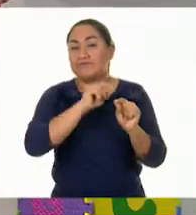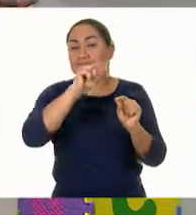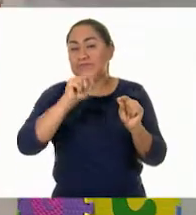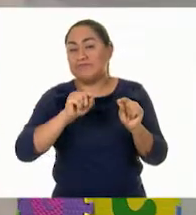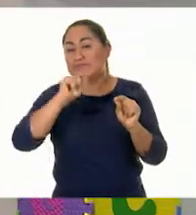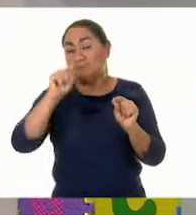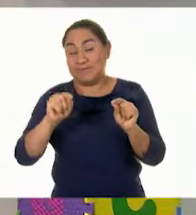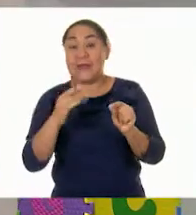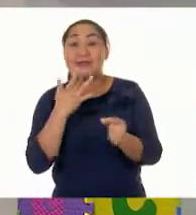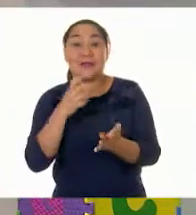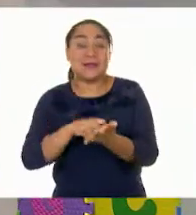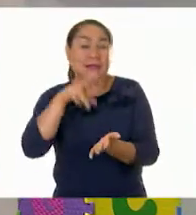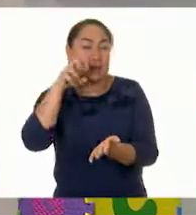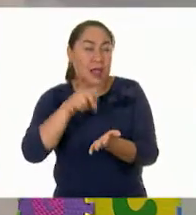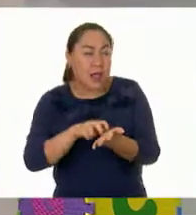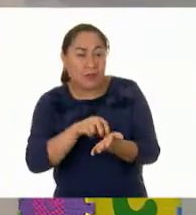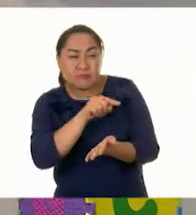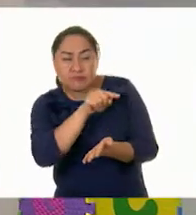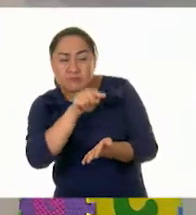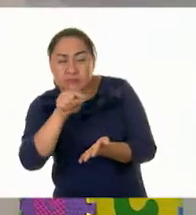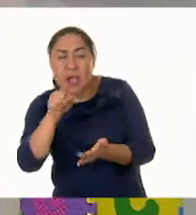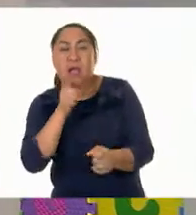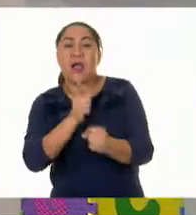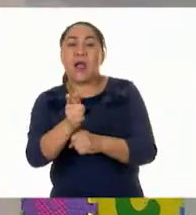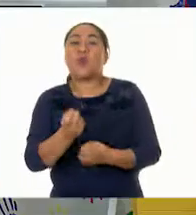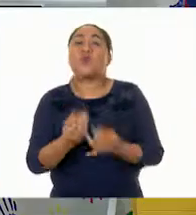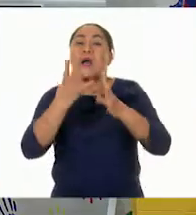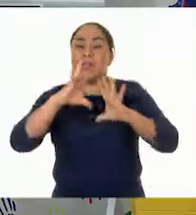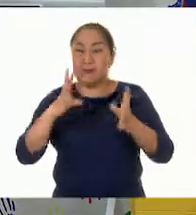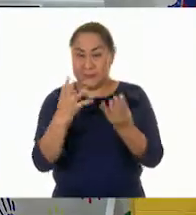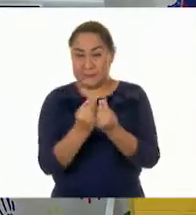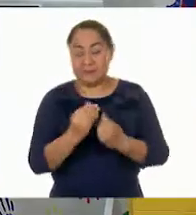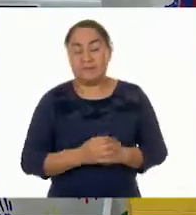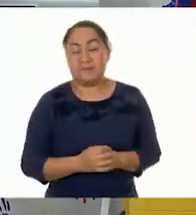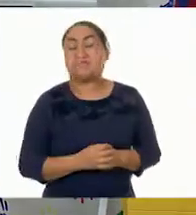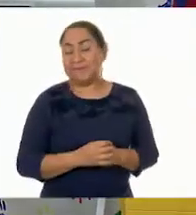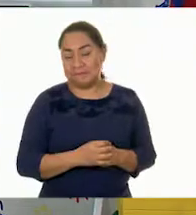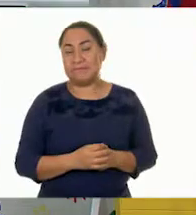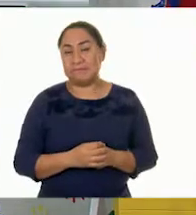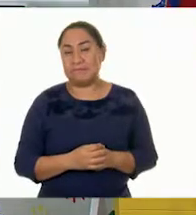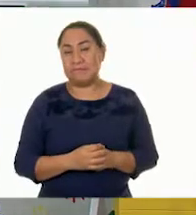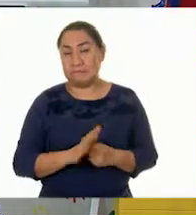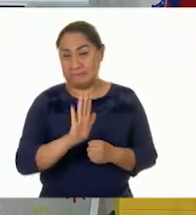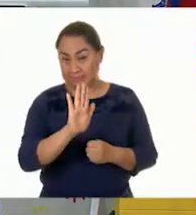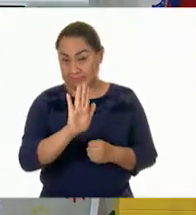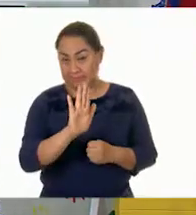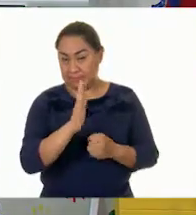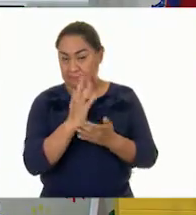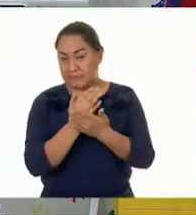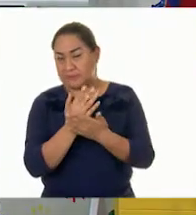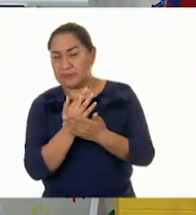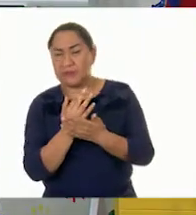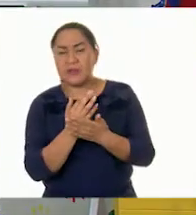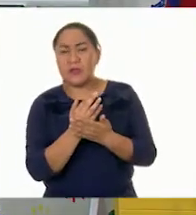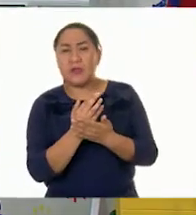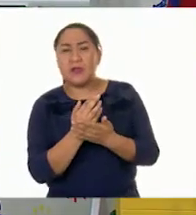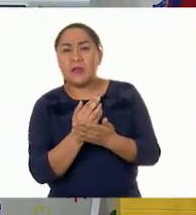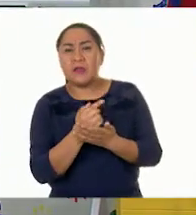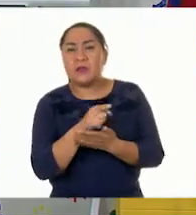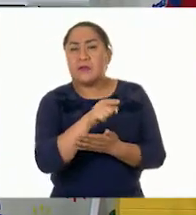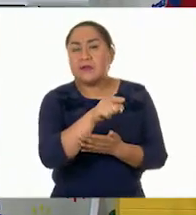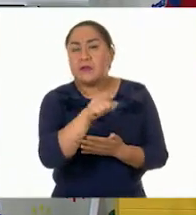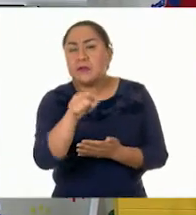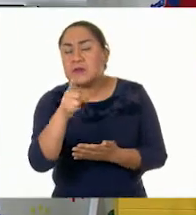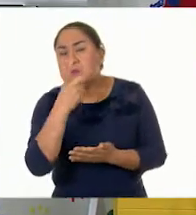a Rana Lucía para identificar cuánto tiene. Claro. Espera. Veo que alguien decía que